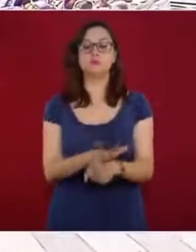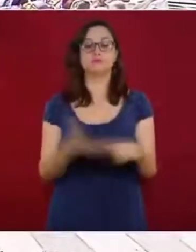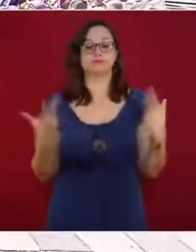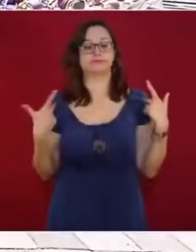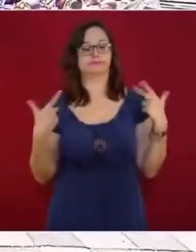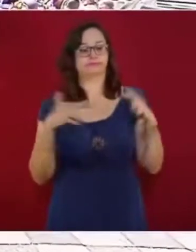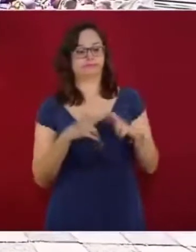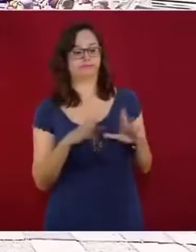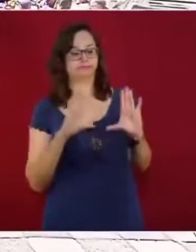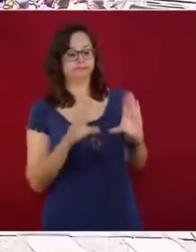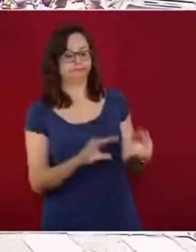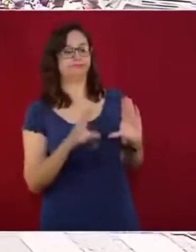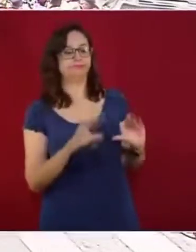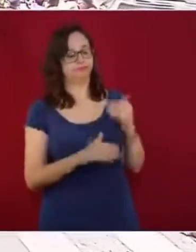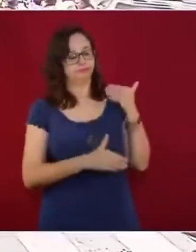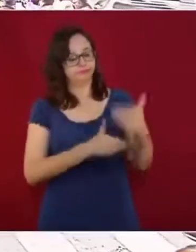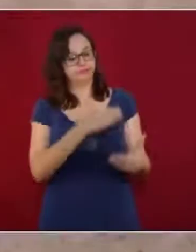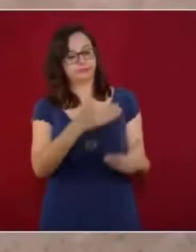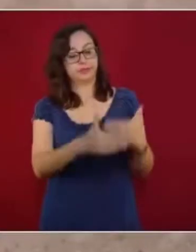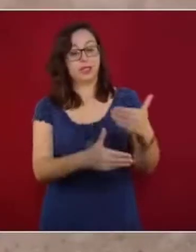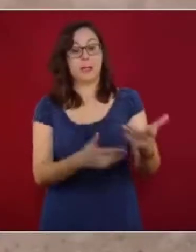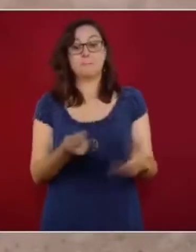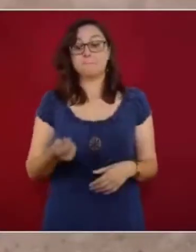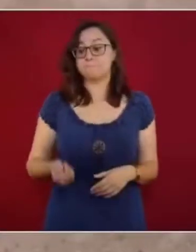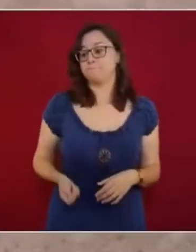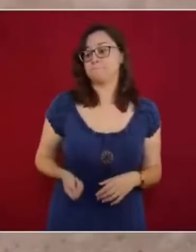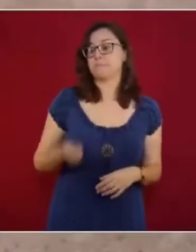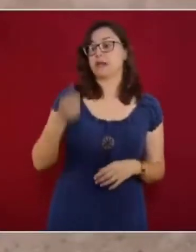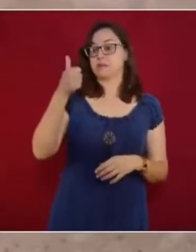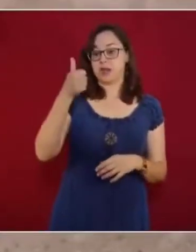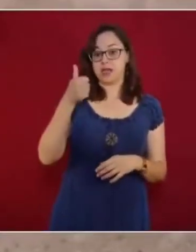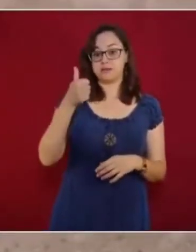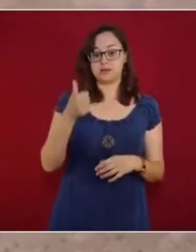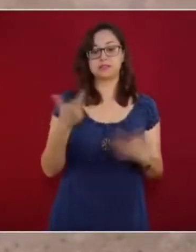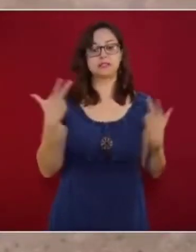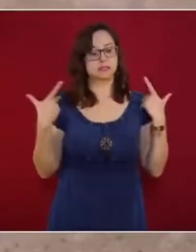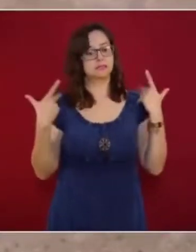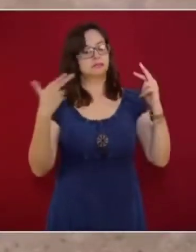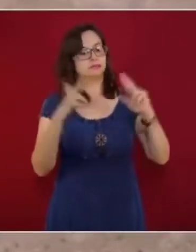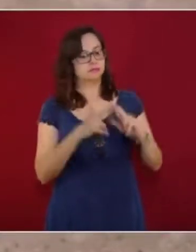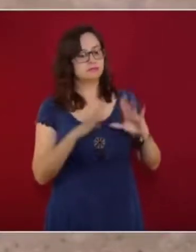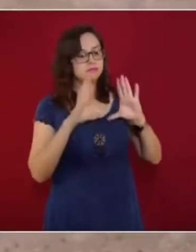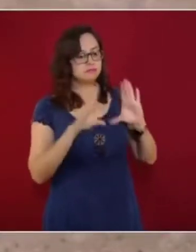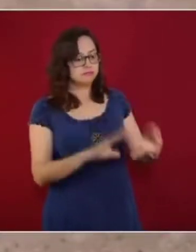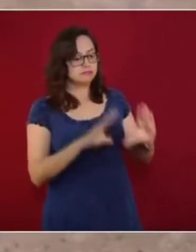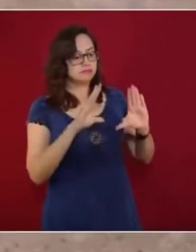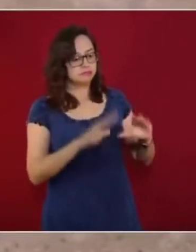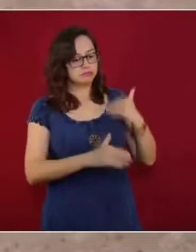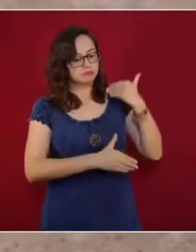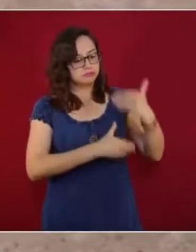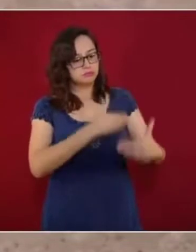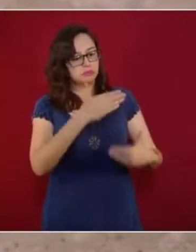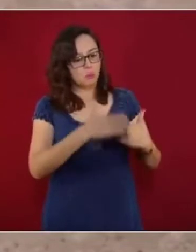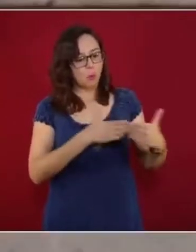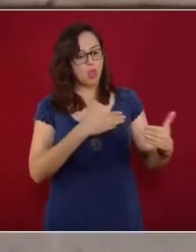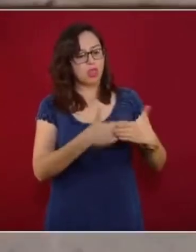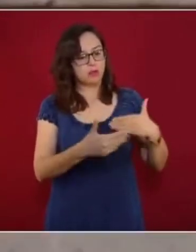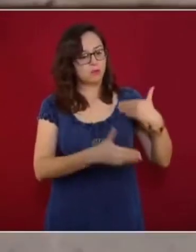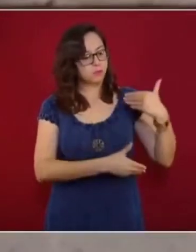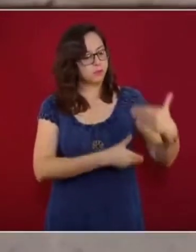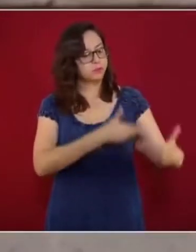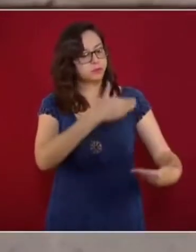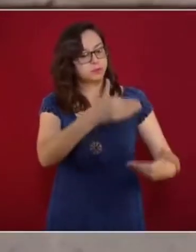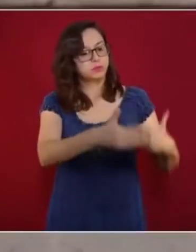docentes. Por primera vez, se realizará un proceso de formación dinámico y continuo a lo largo del siguiente ciclo escolar